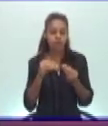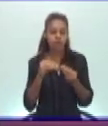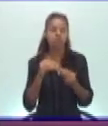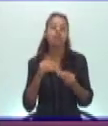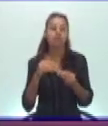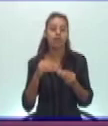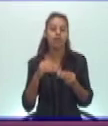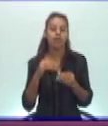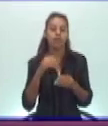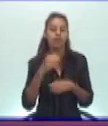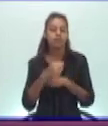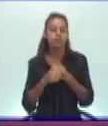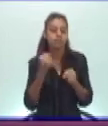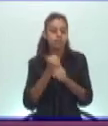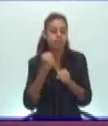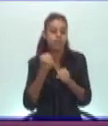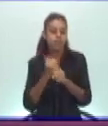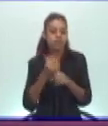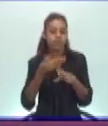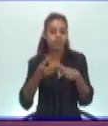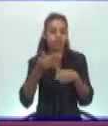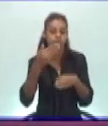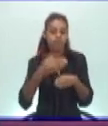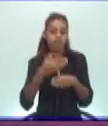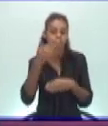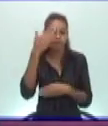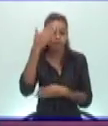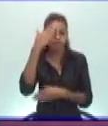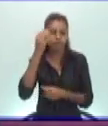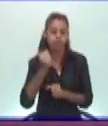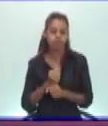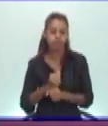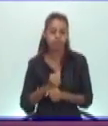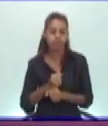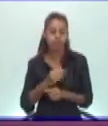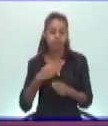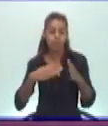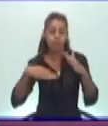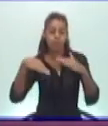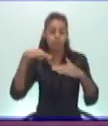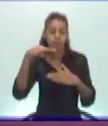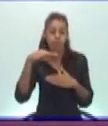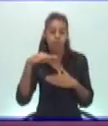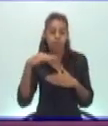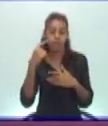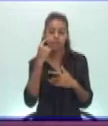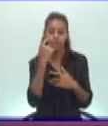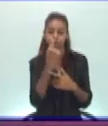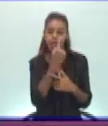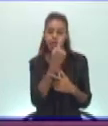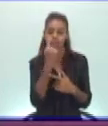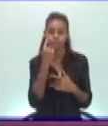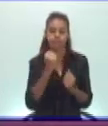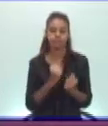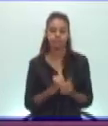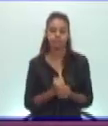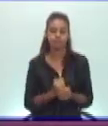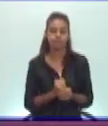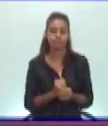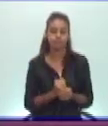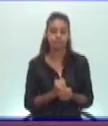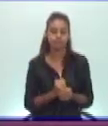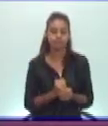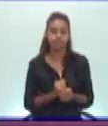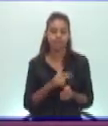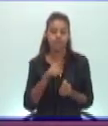detrás de la frente. Y justamente por encima de donde están los ojos, a